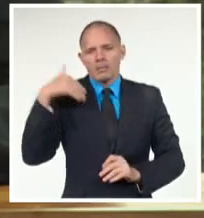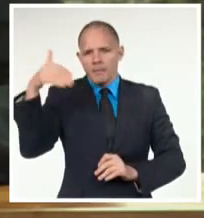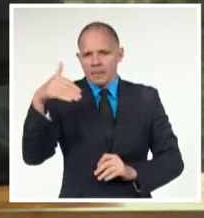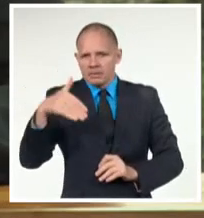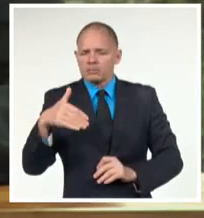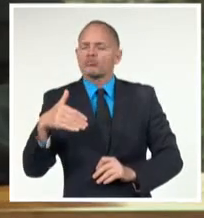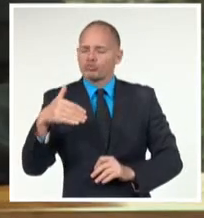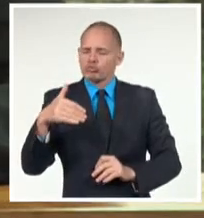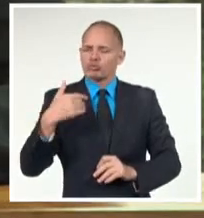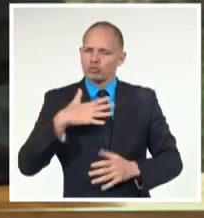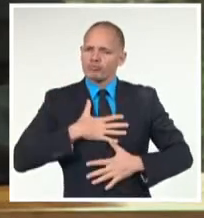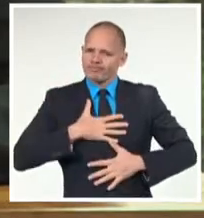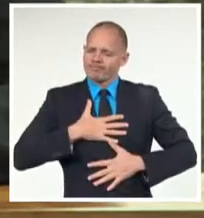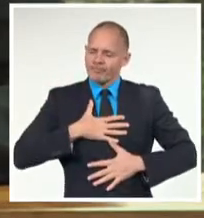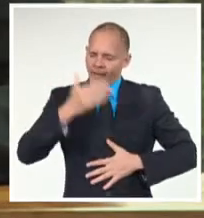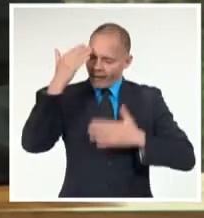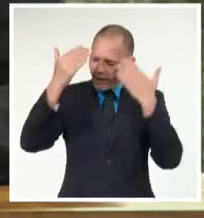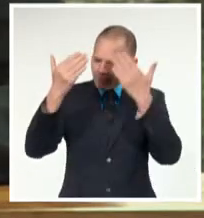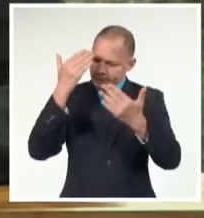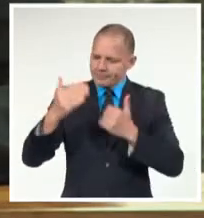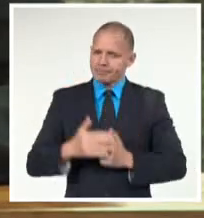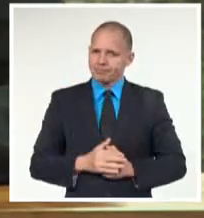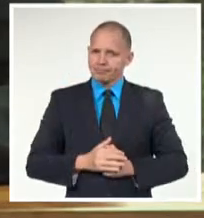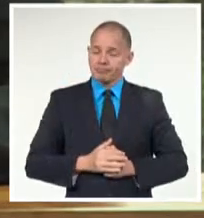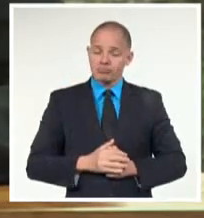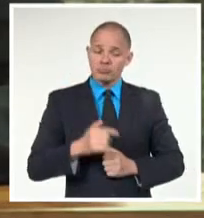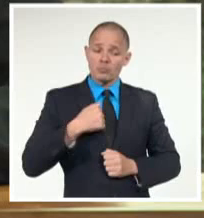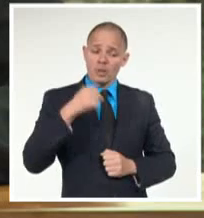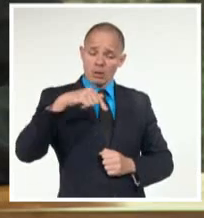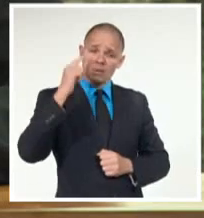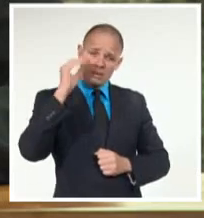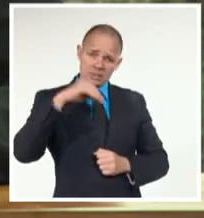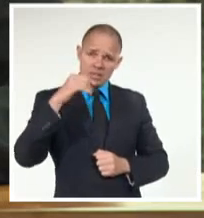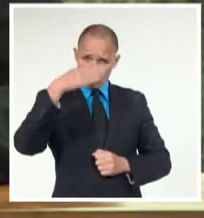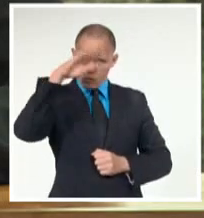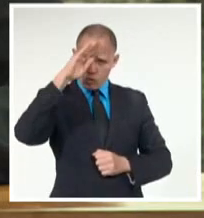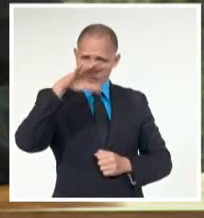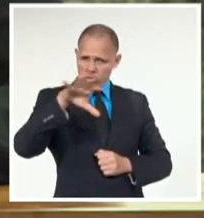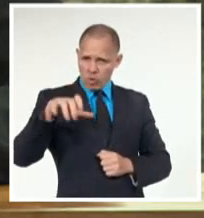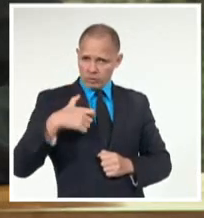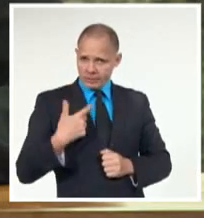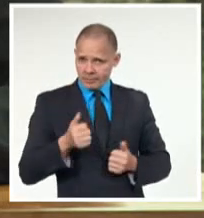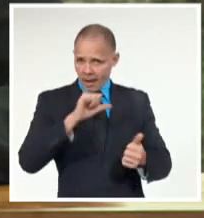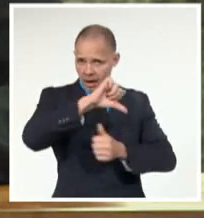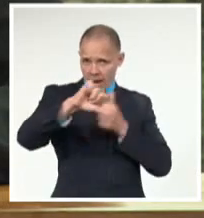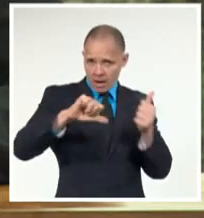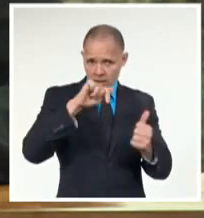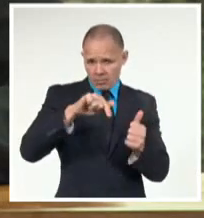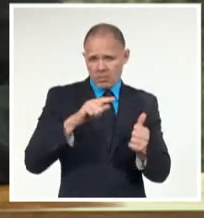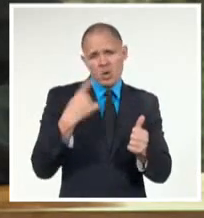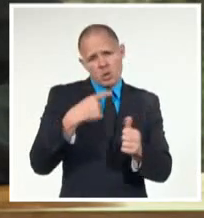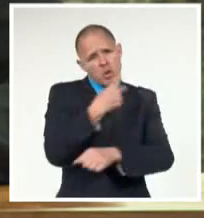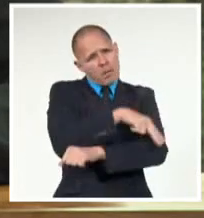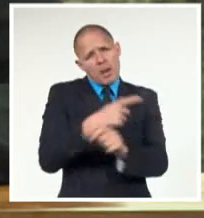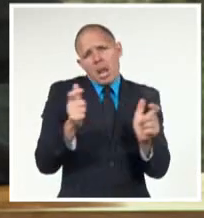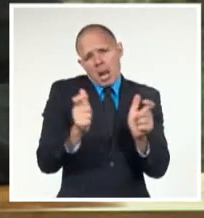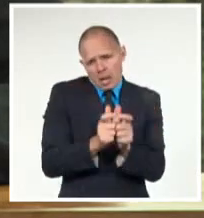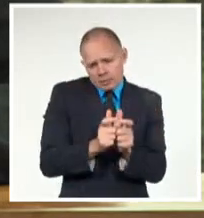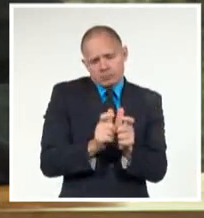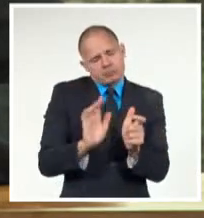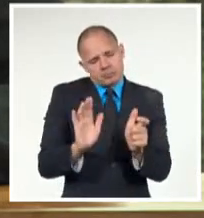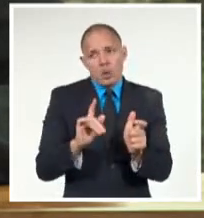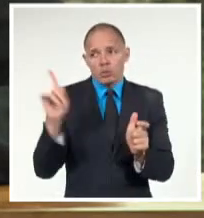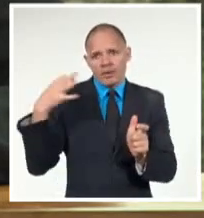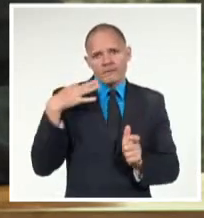esta cita. Como pequeño estado en desarrollo del Caribe Insular, Cuba valora altamente la posibilidad de participar en espacios de